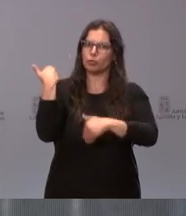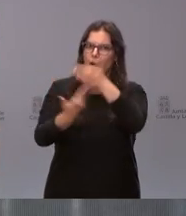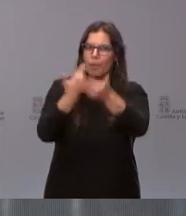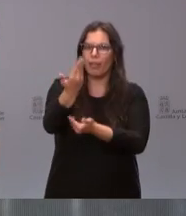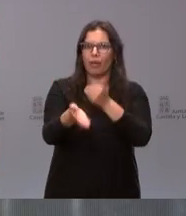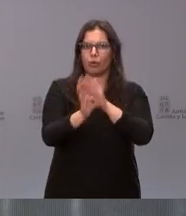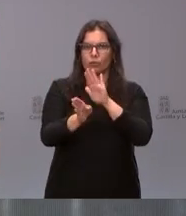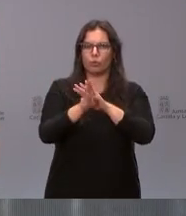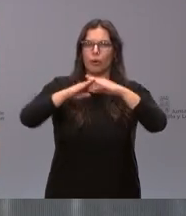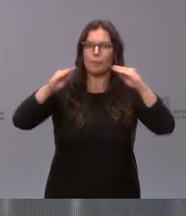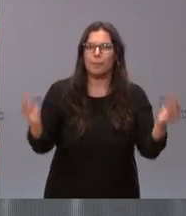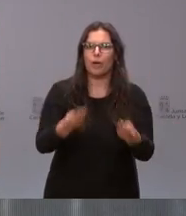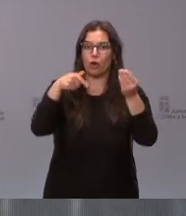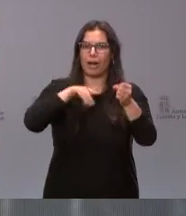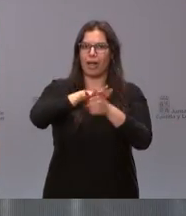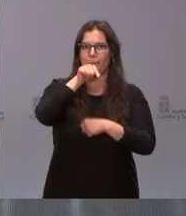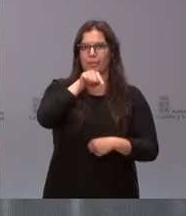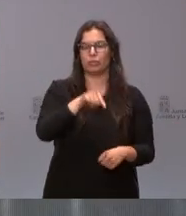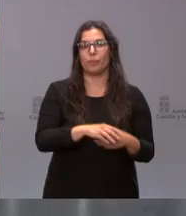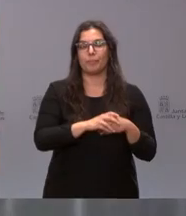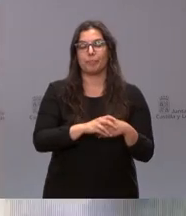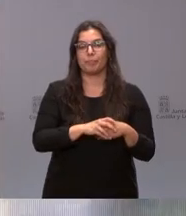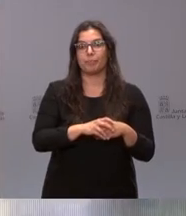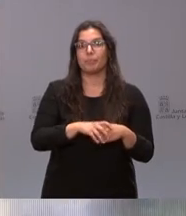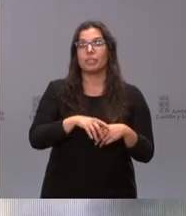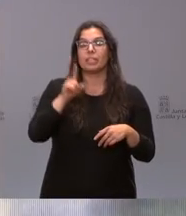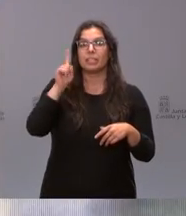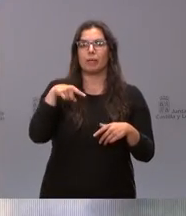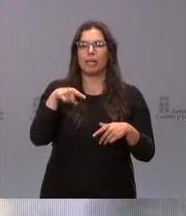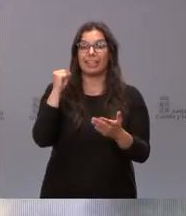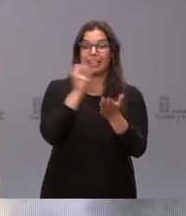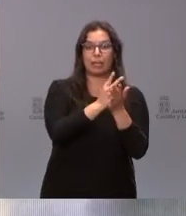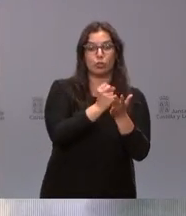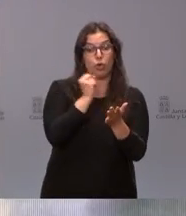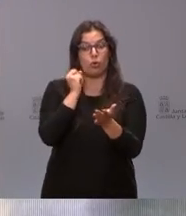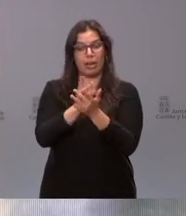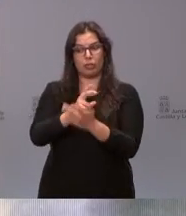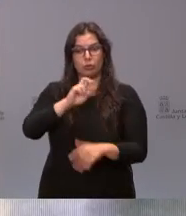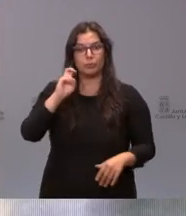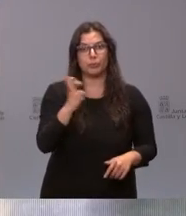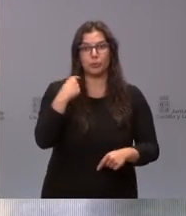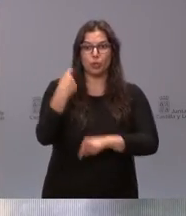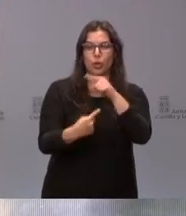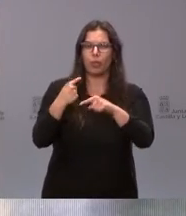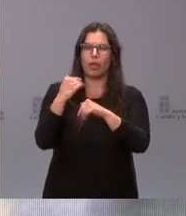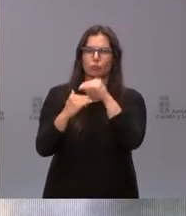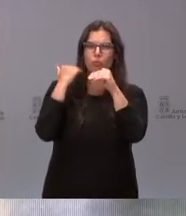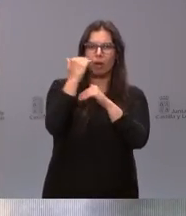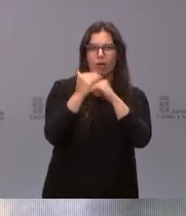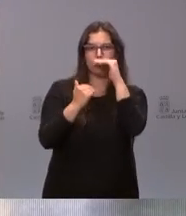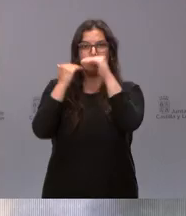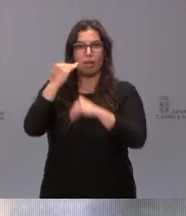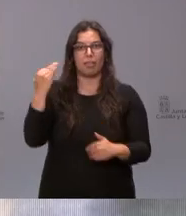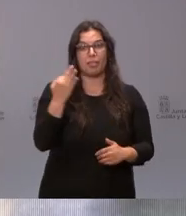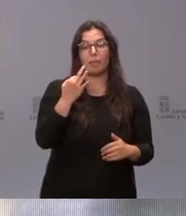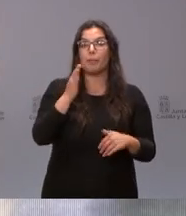y mejorando en este ámbito y hay que seguir superando los retos que tenemos todos los días y para nosotros en